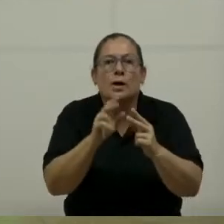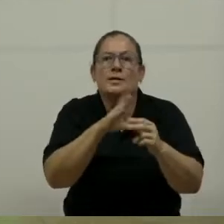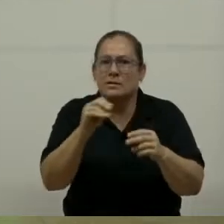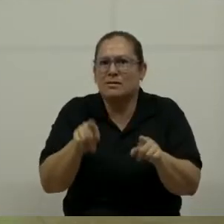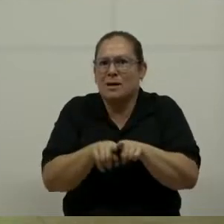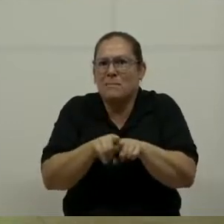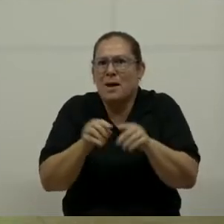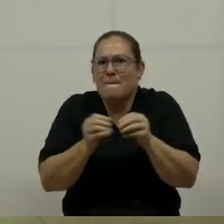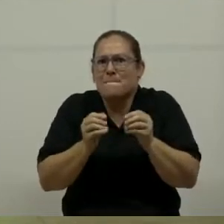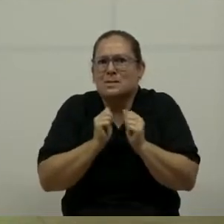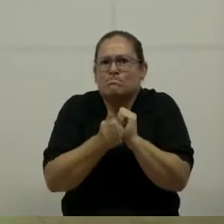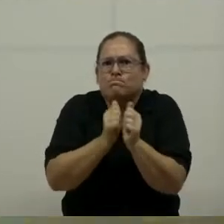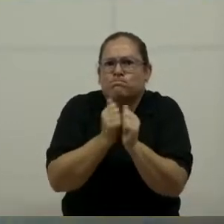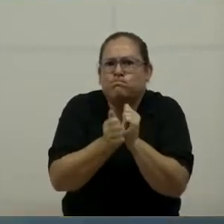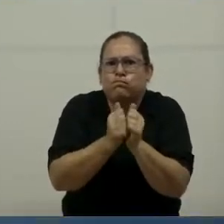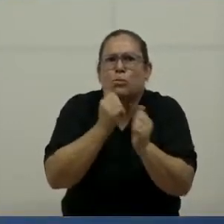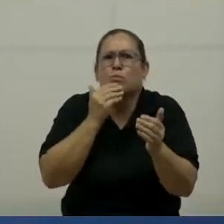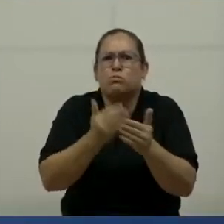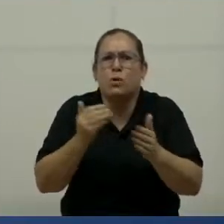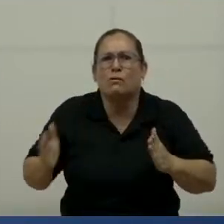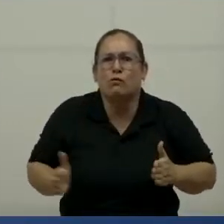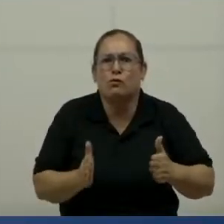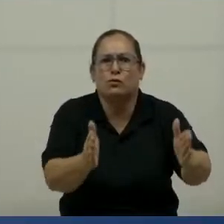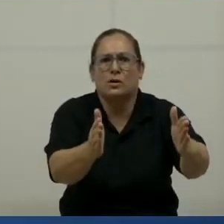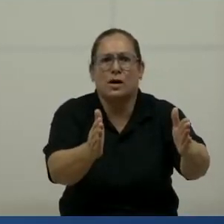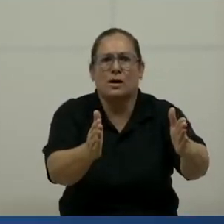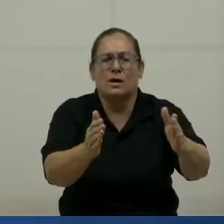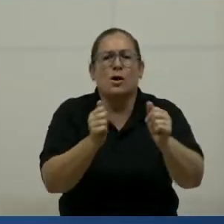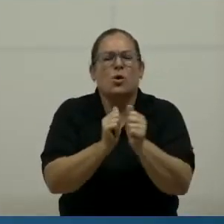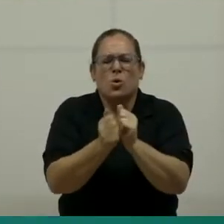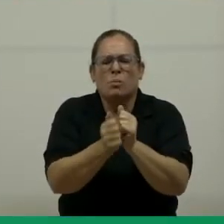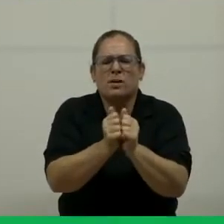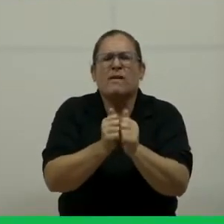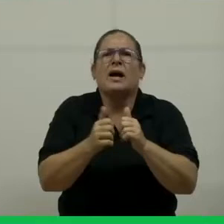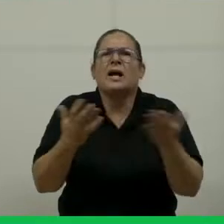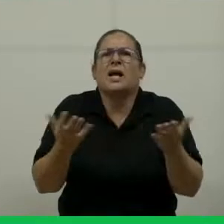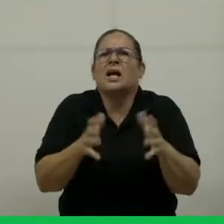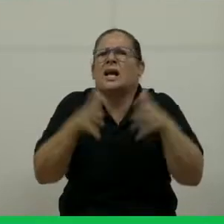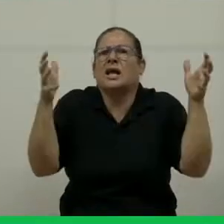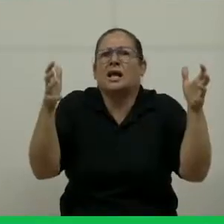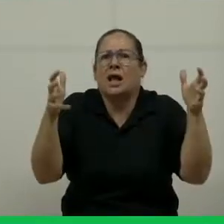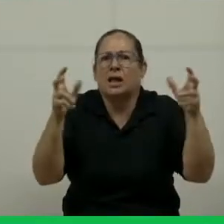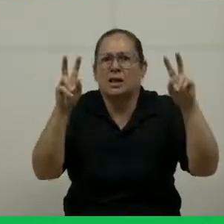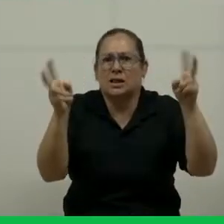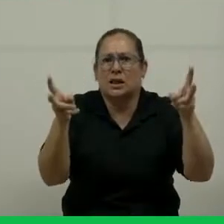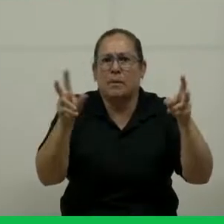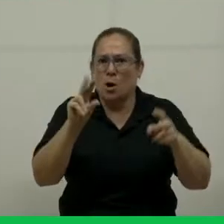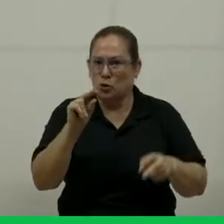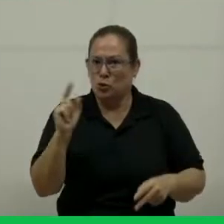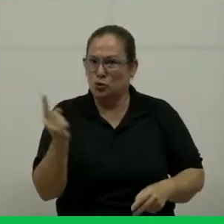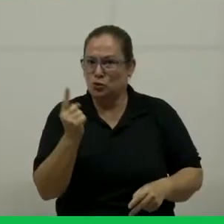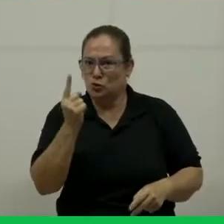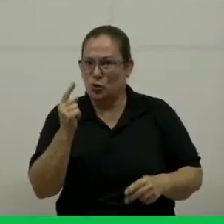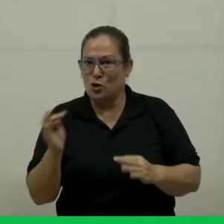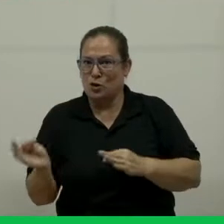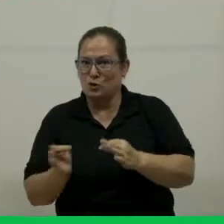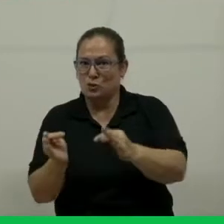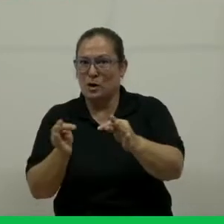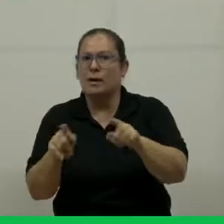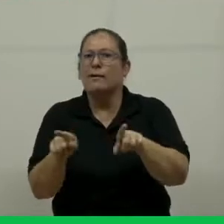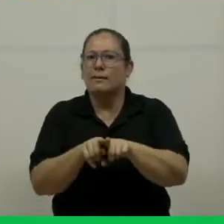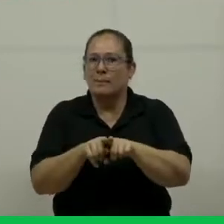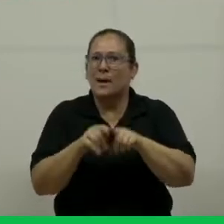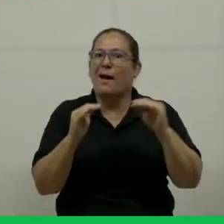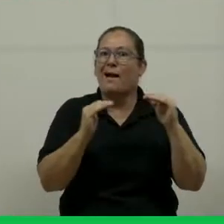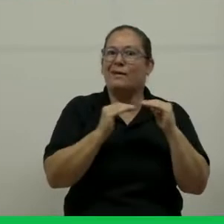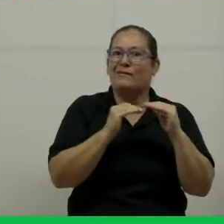competitivos, como la siguiente hoja de ruta, Mauricio. Bueno, y competitividad es un gran tema. Un gran tema no solo para turismo, es un tema a nivel nacional.